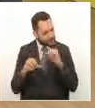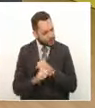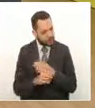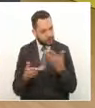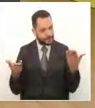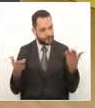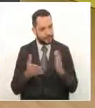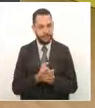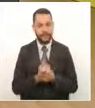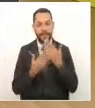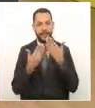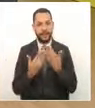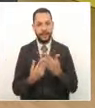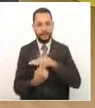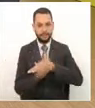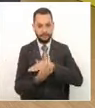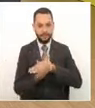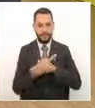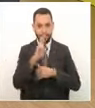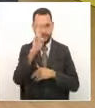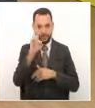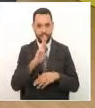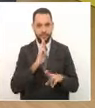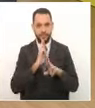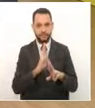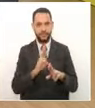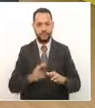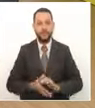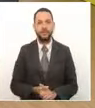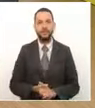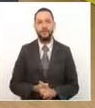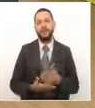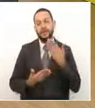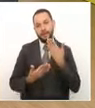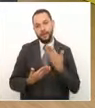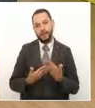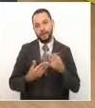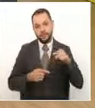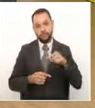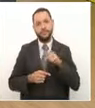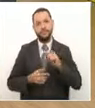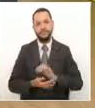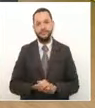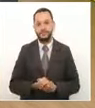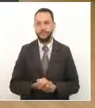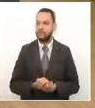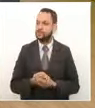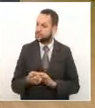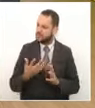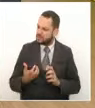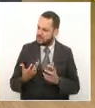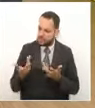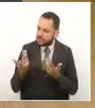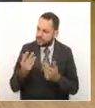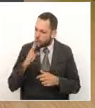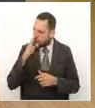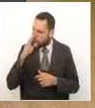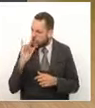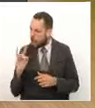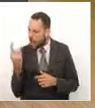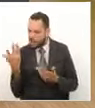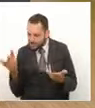comunicarse con Rizaralda Responde. Muchas gracias a ustedes. ¿Cuál es su inquietud, Uberney? Son dos